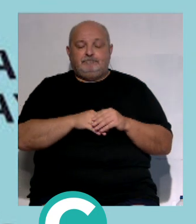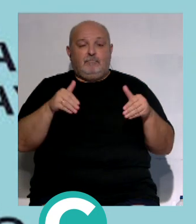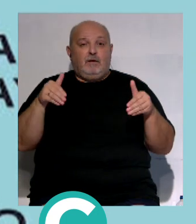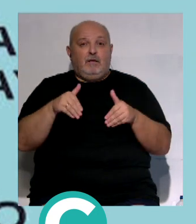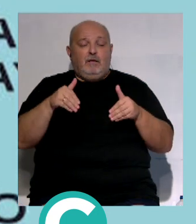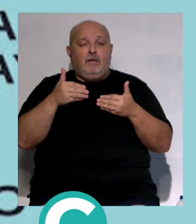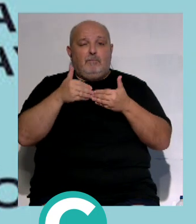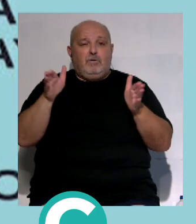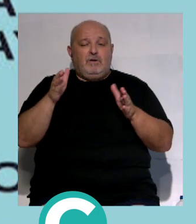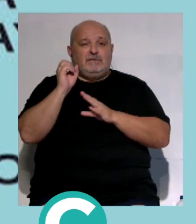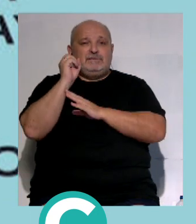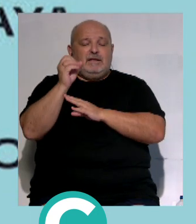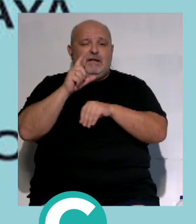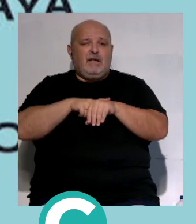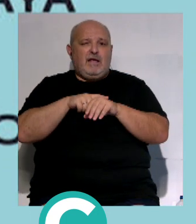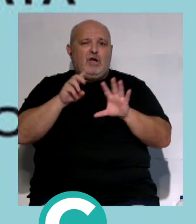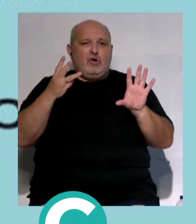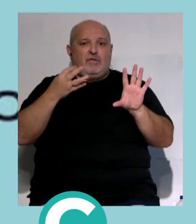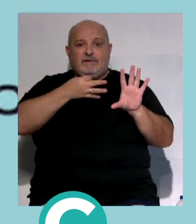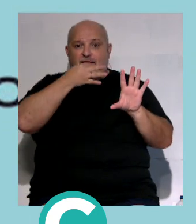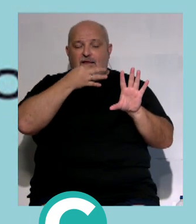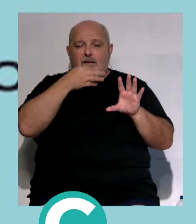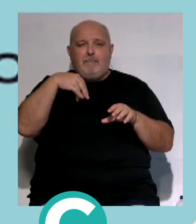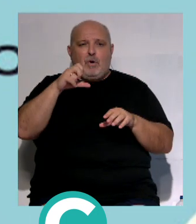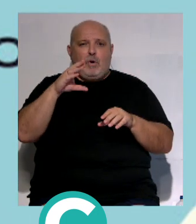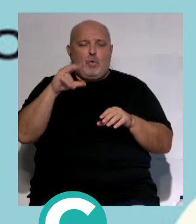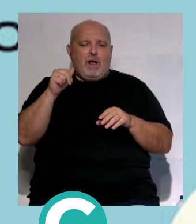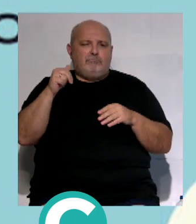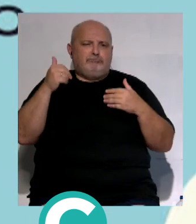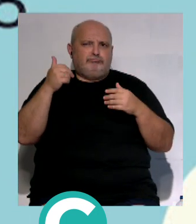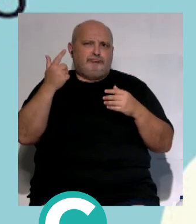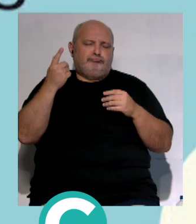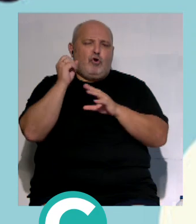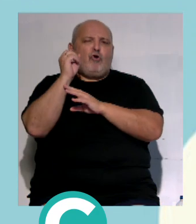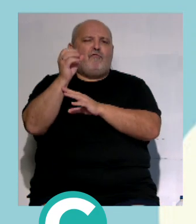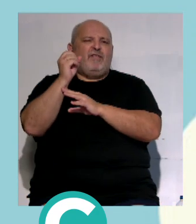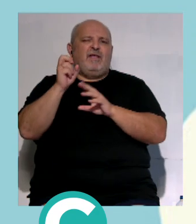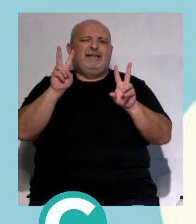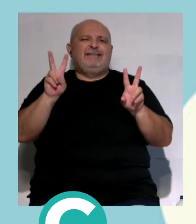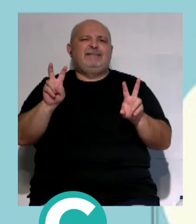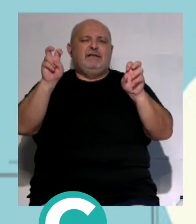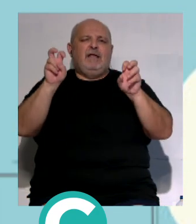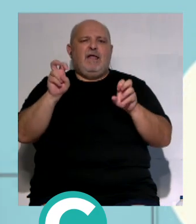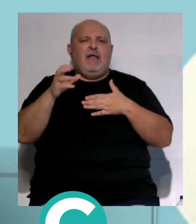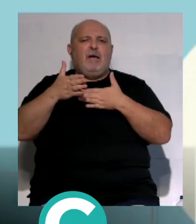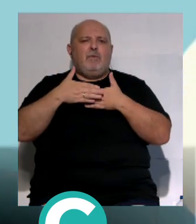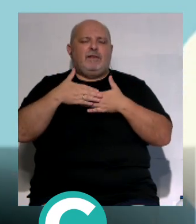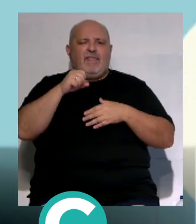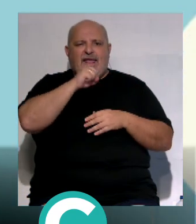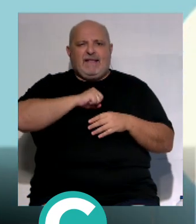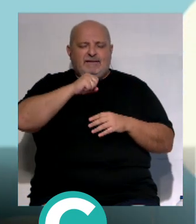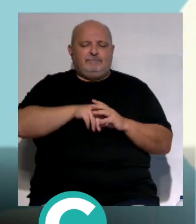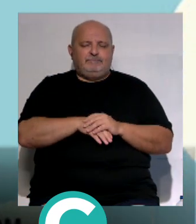jueves abrirá estas charlas a partir de las 8 de la tarde Manuel Curao que ofrecerá una conferencia con el título La Puerta del Cante.